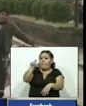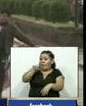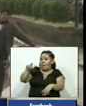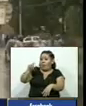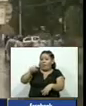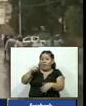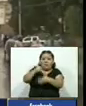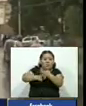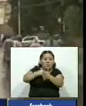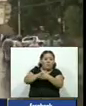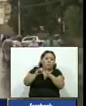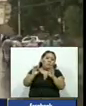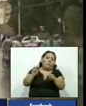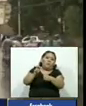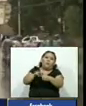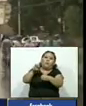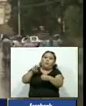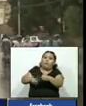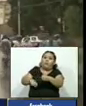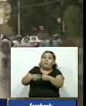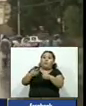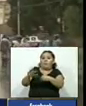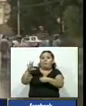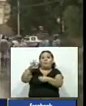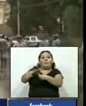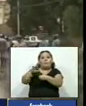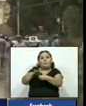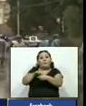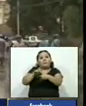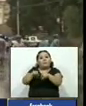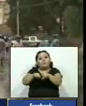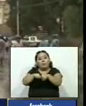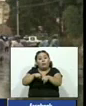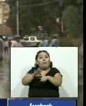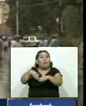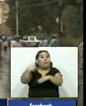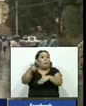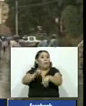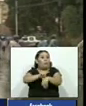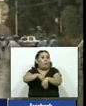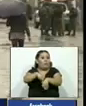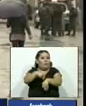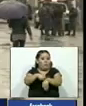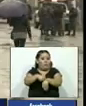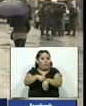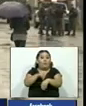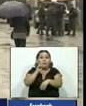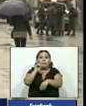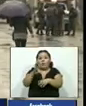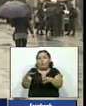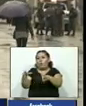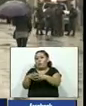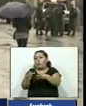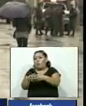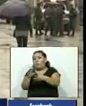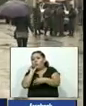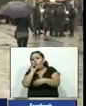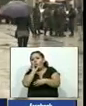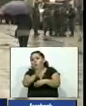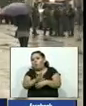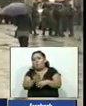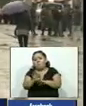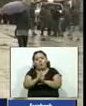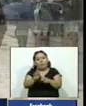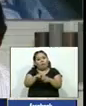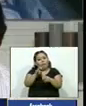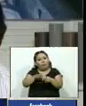protestas en su contra tras las elecciones presidenciales y horas después de que el jefe del ejército le sugiriera dejar